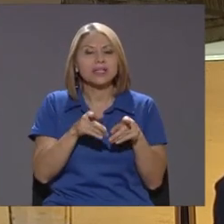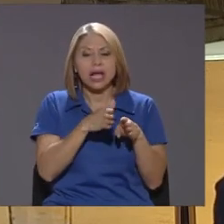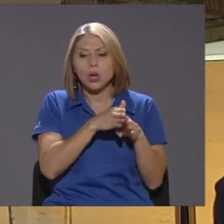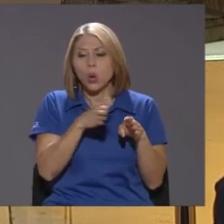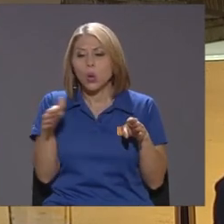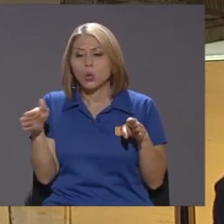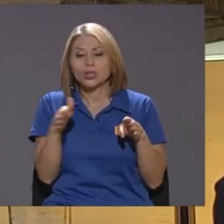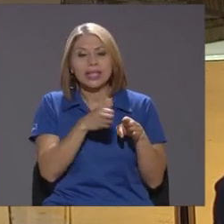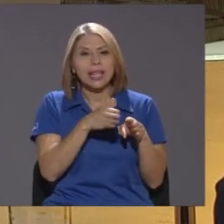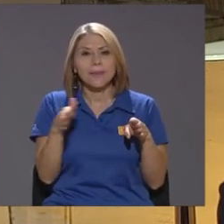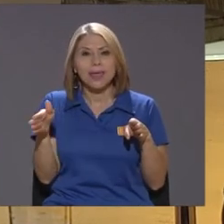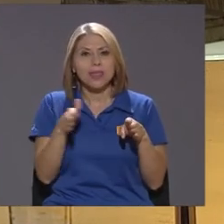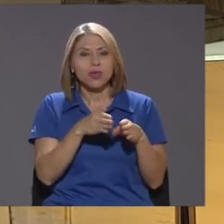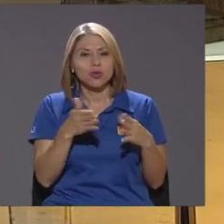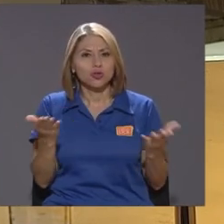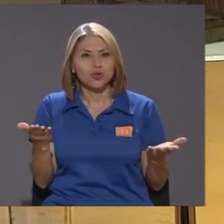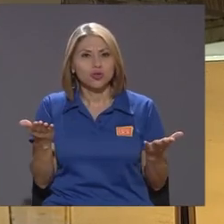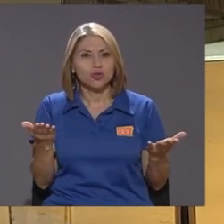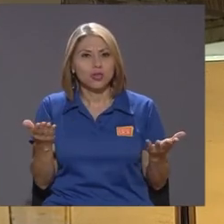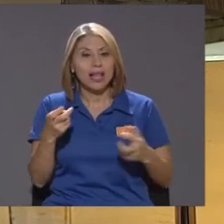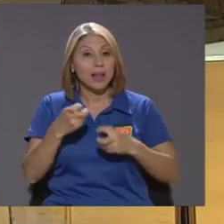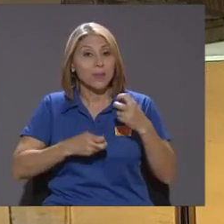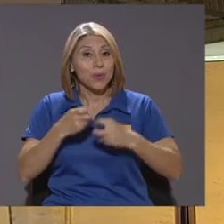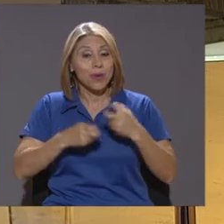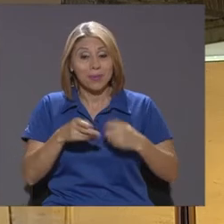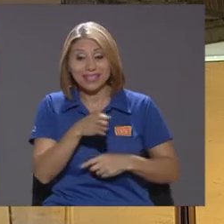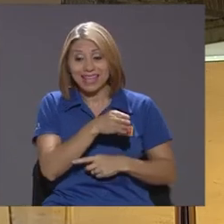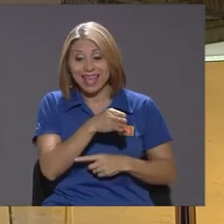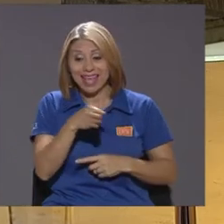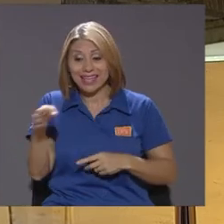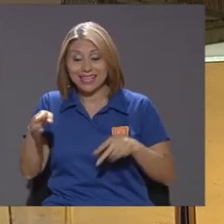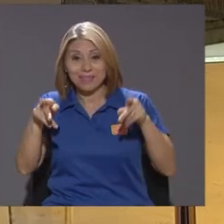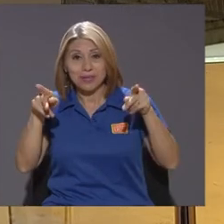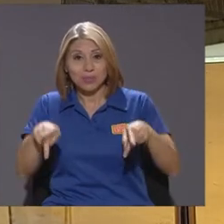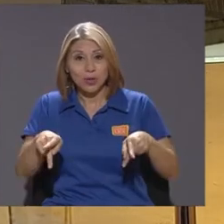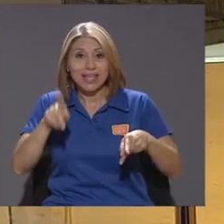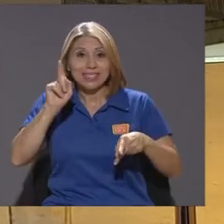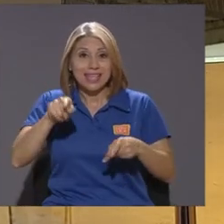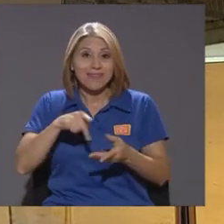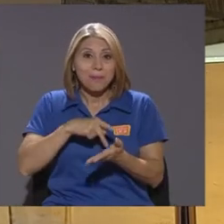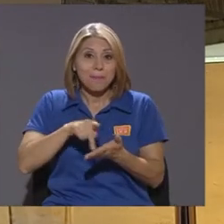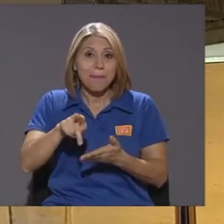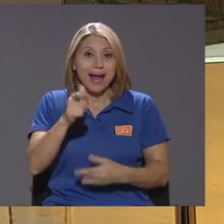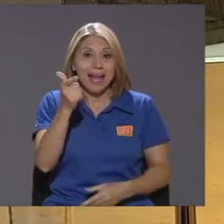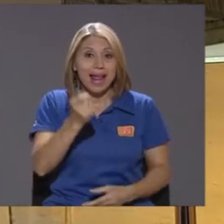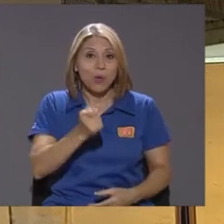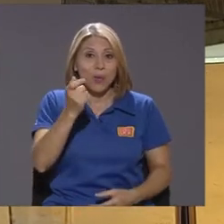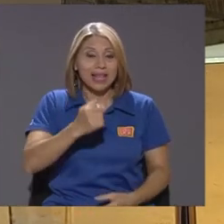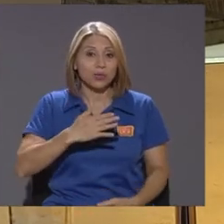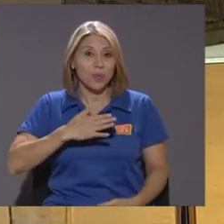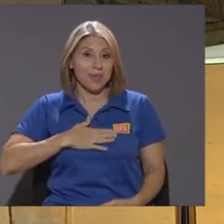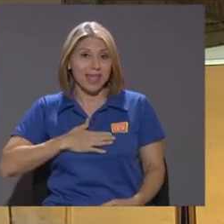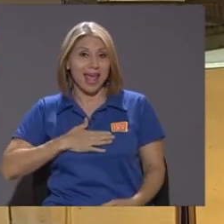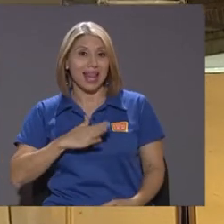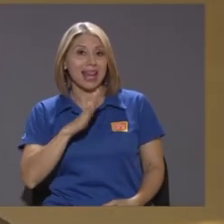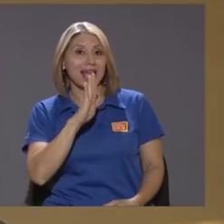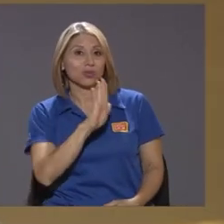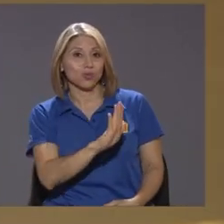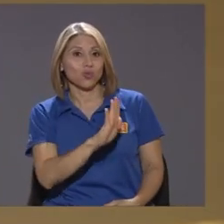tener que pagar las jubilaciones la jubilación mía la suya y hasta la de don Edgar